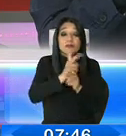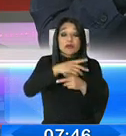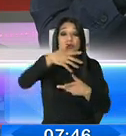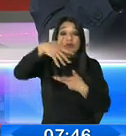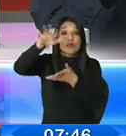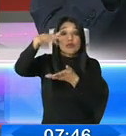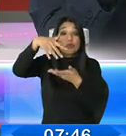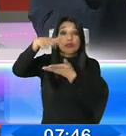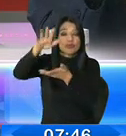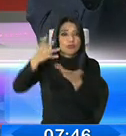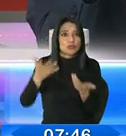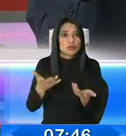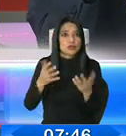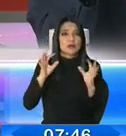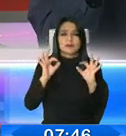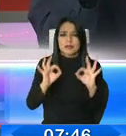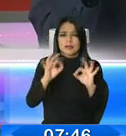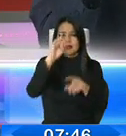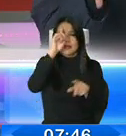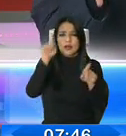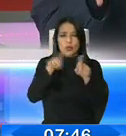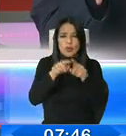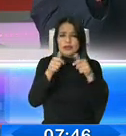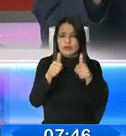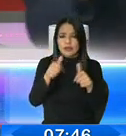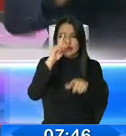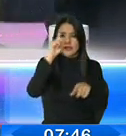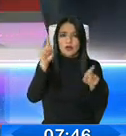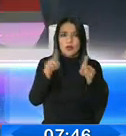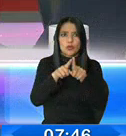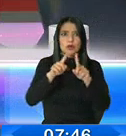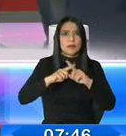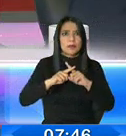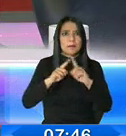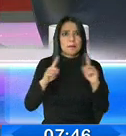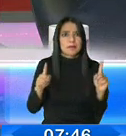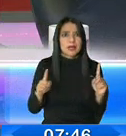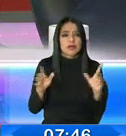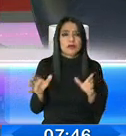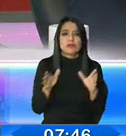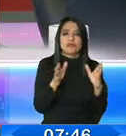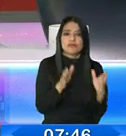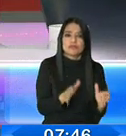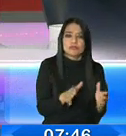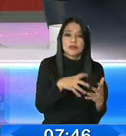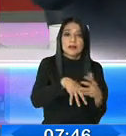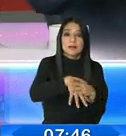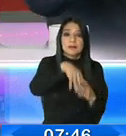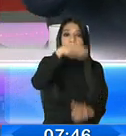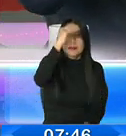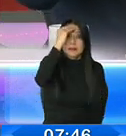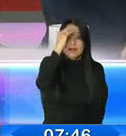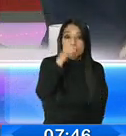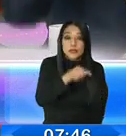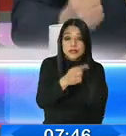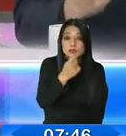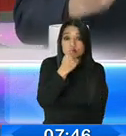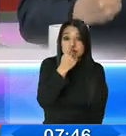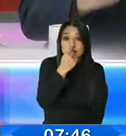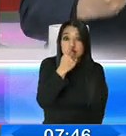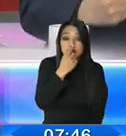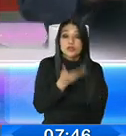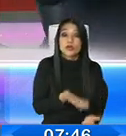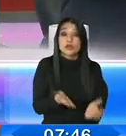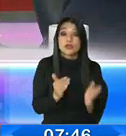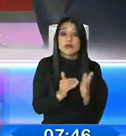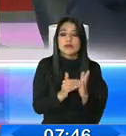del país. sí, totalmente de acuerdo, ministro, ya vamos a topar ese tema. Acá, quedémonos a los emprendedores porque es interesante el tema. Vuelvo y